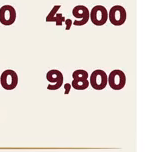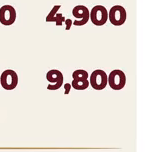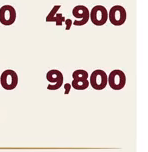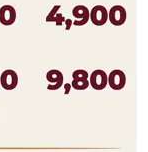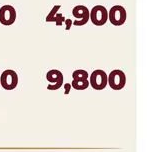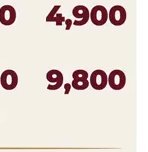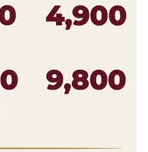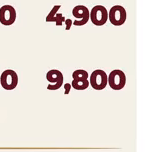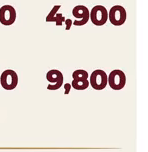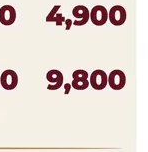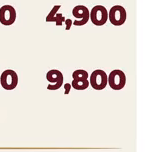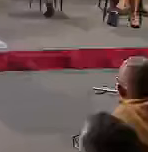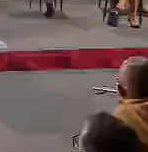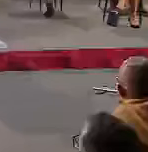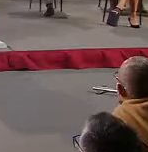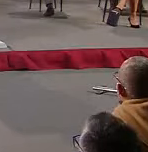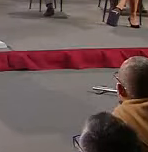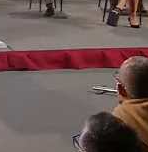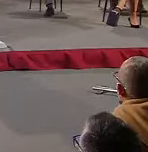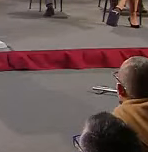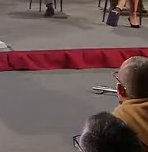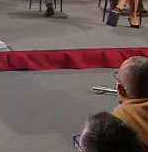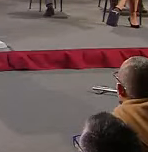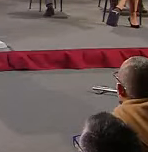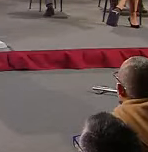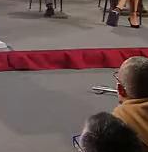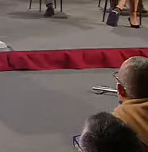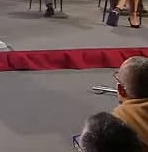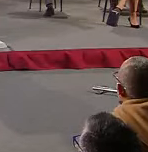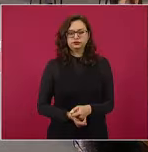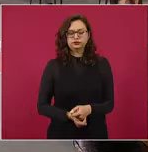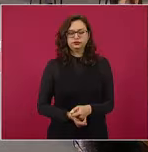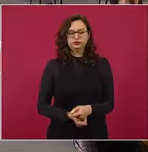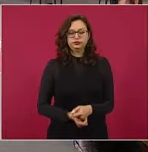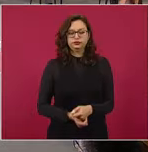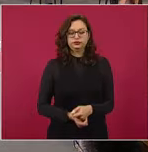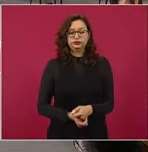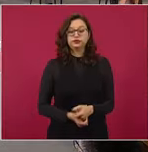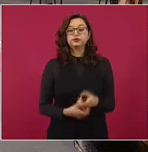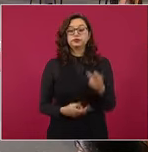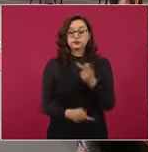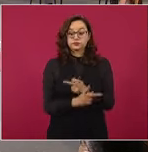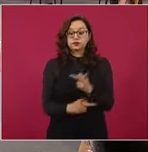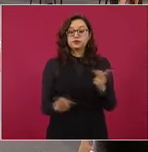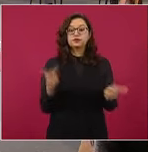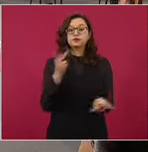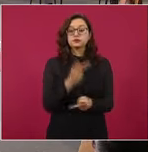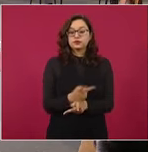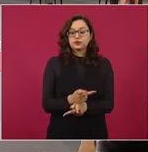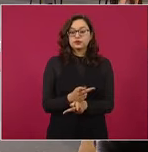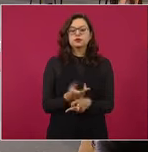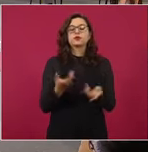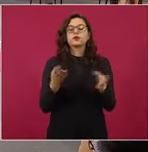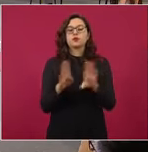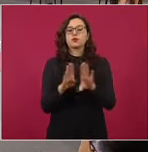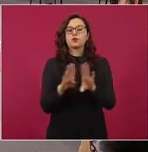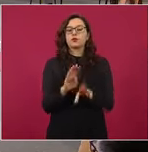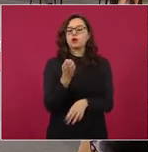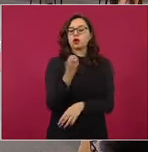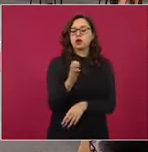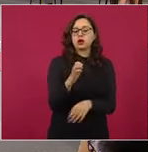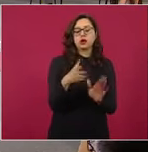a pagar en el mes de noviembre. En el caso de media superior y superior, el mes de enero es un mes típicamente